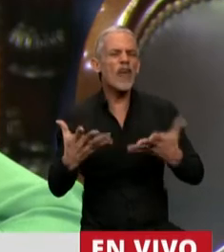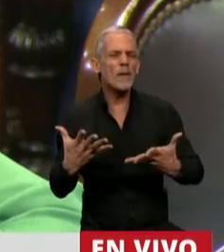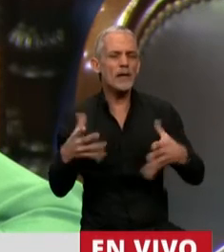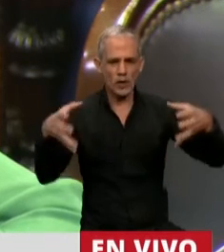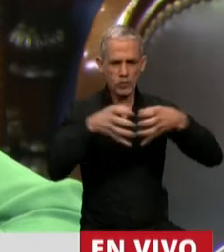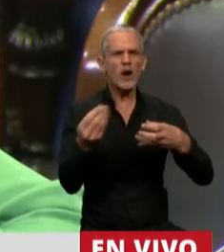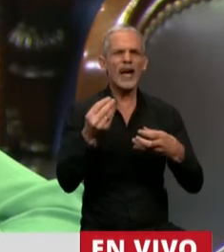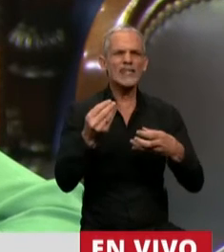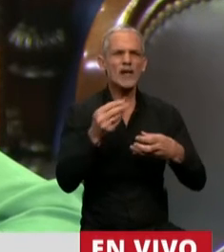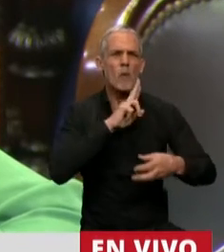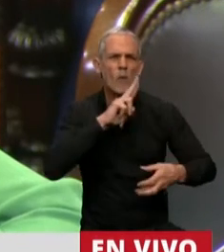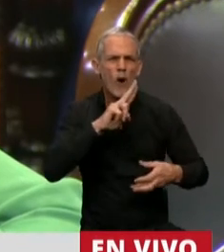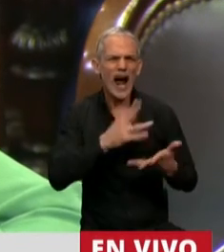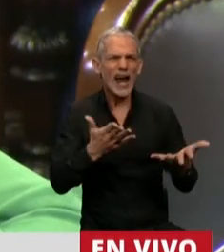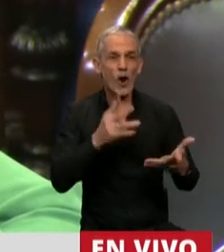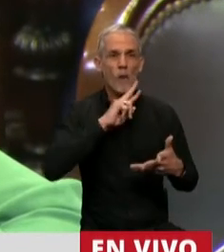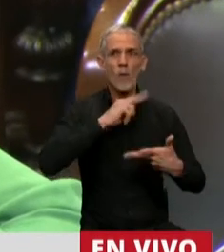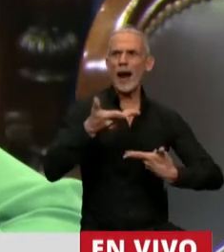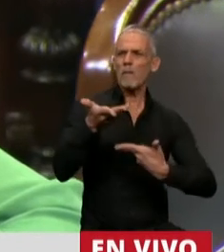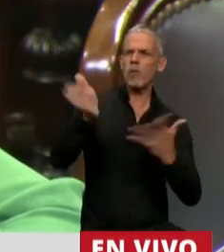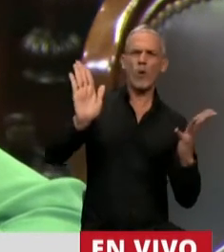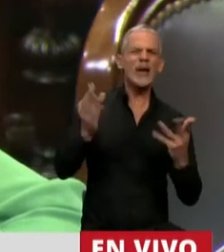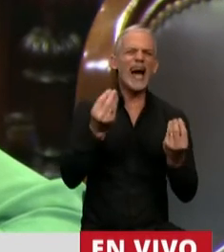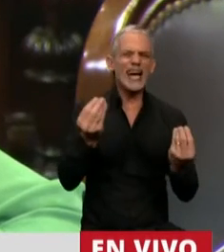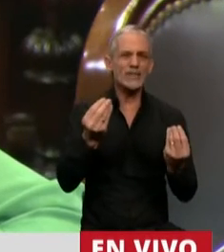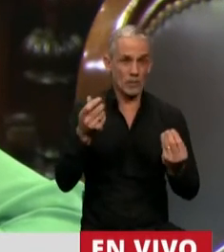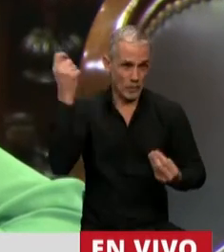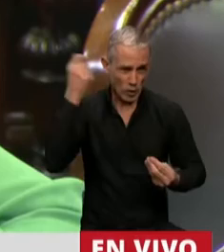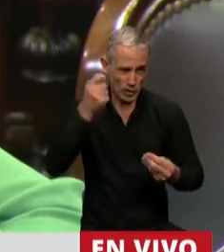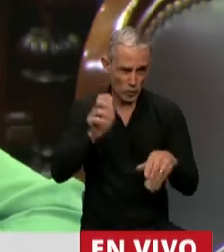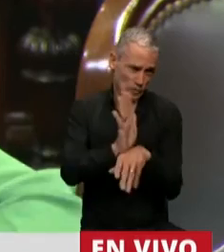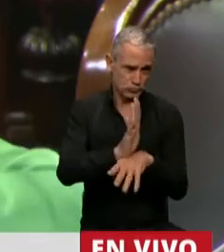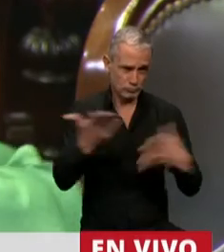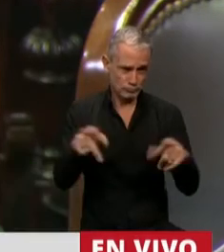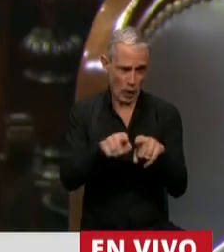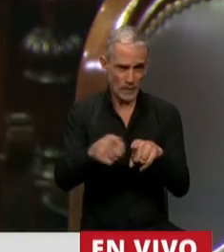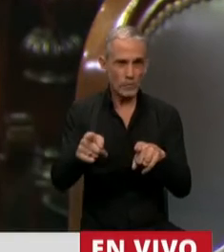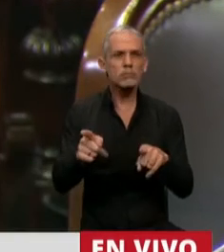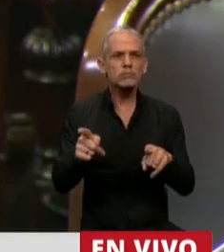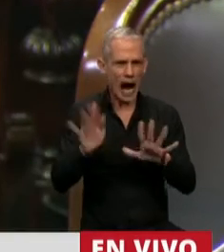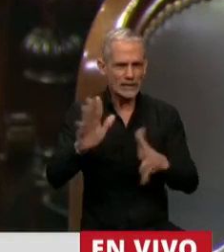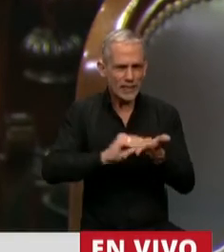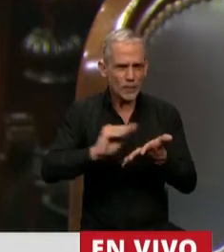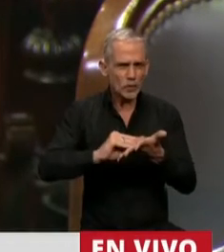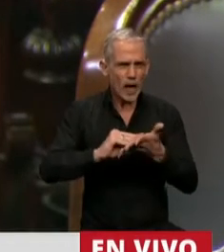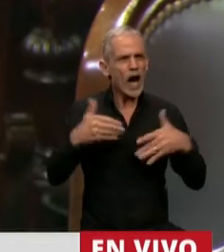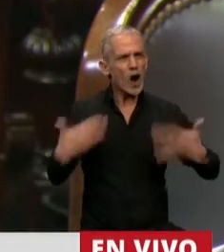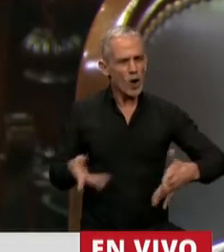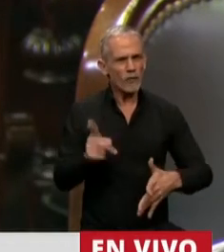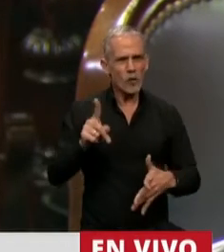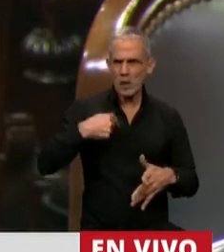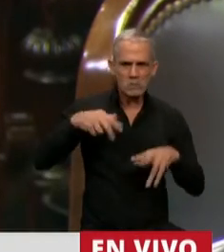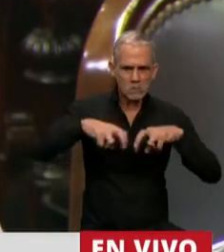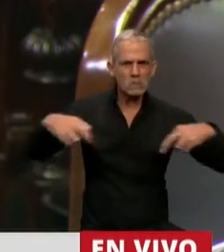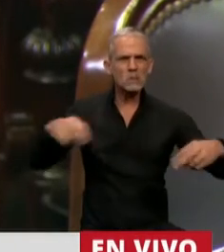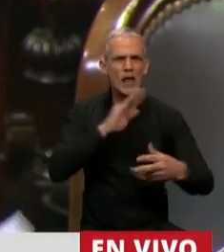de mujeres o mujer pública como prostituta. Y yo creo que ninguna de las diputadas que están hoy